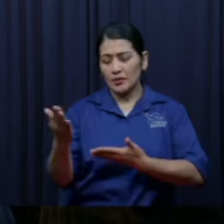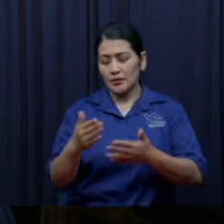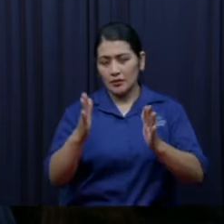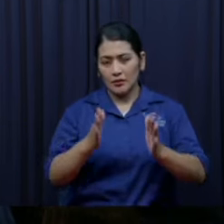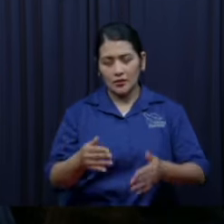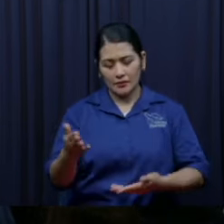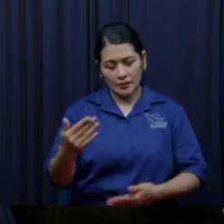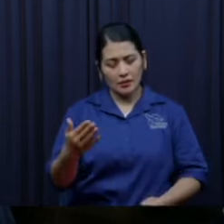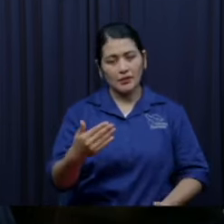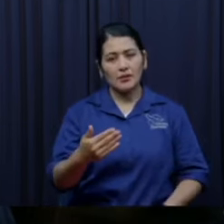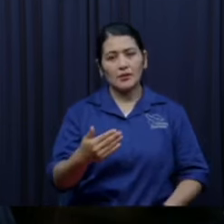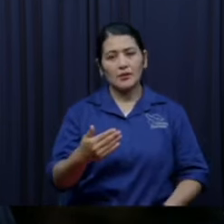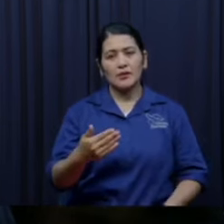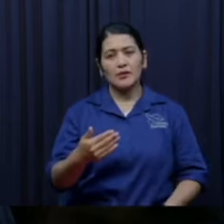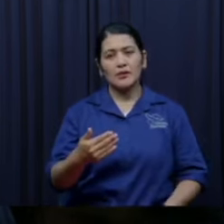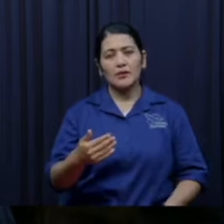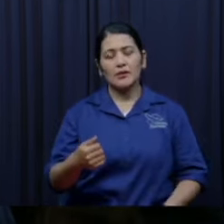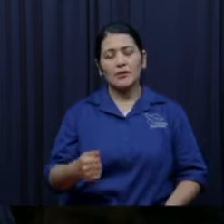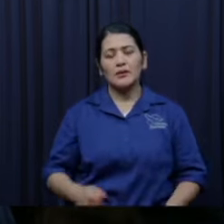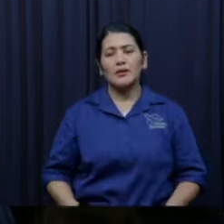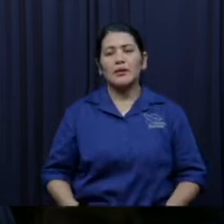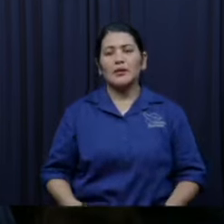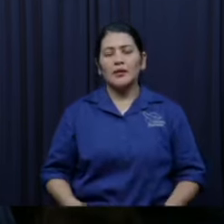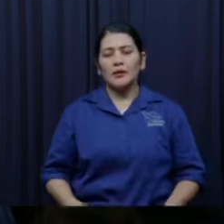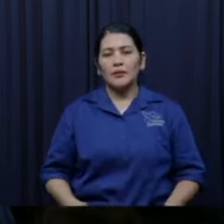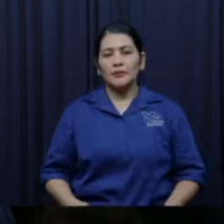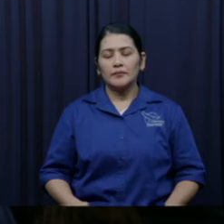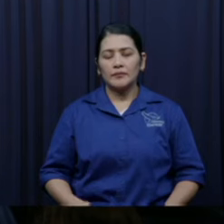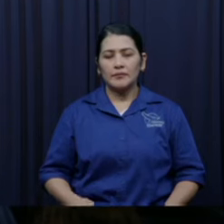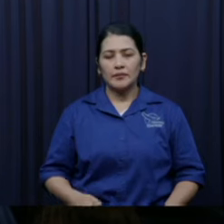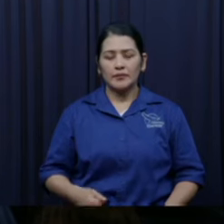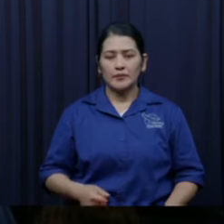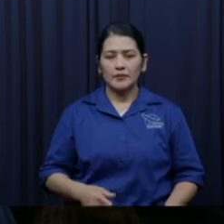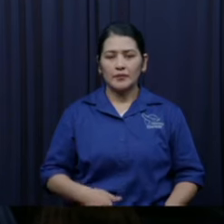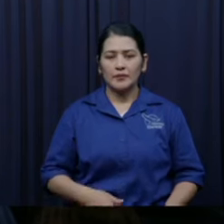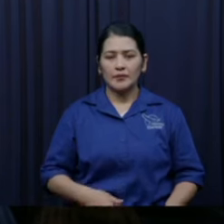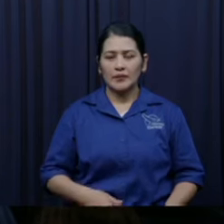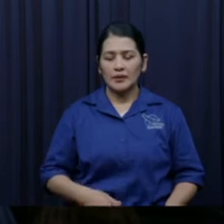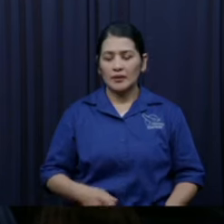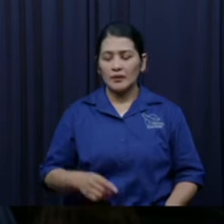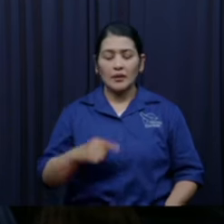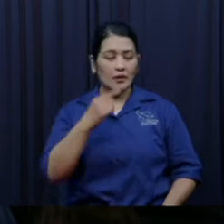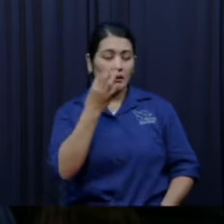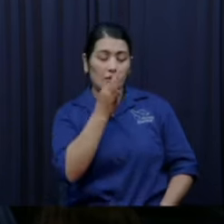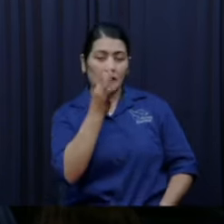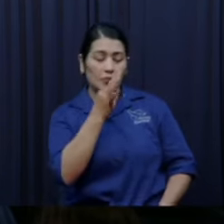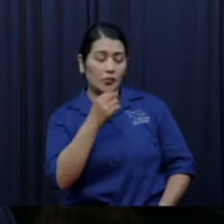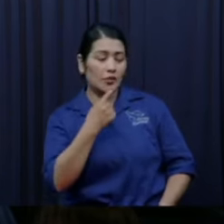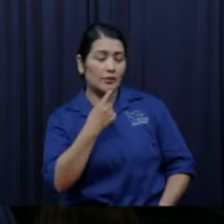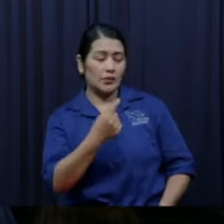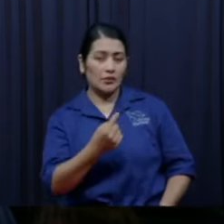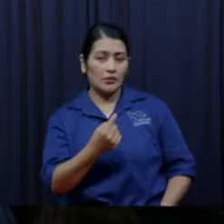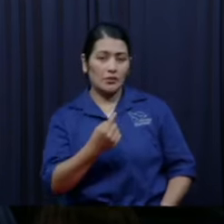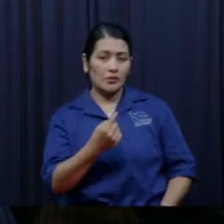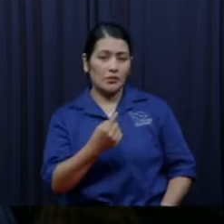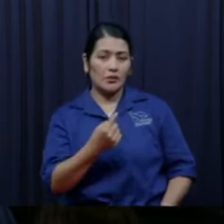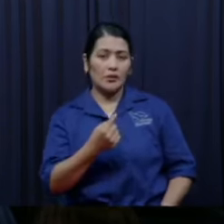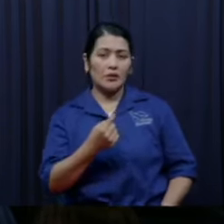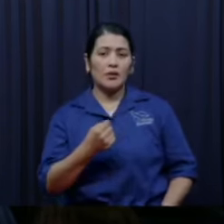tonel no no me especificó de qué tamaño era pero si me dijo que era un barril